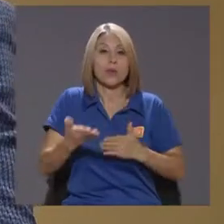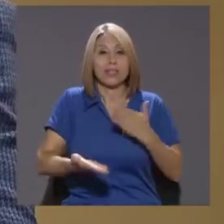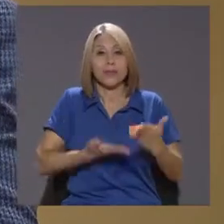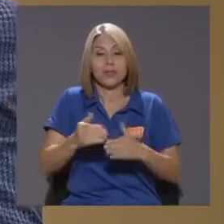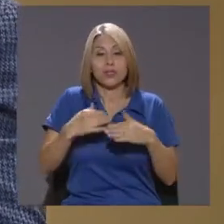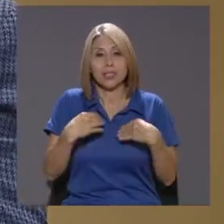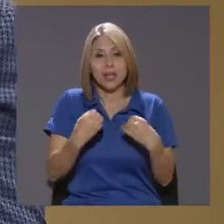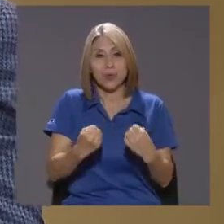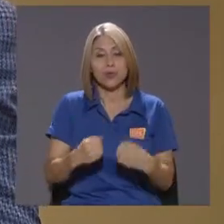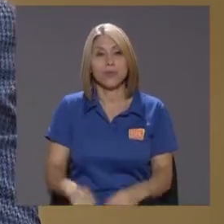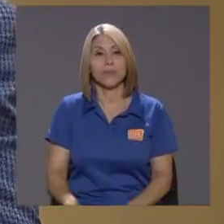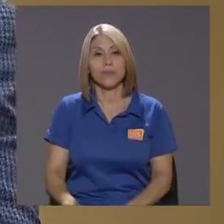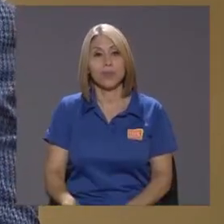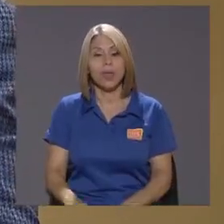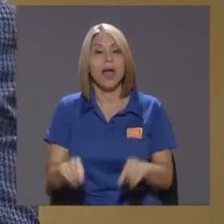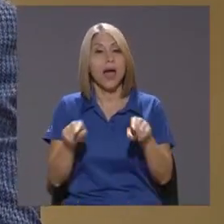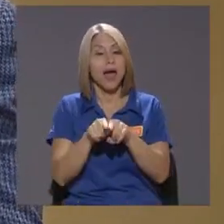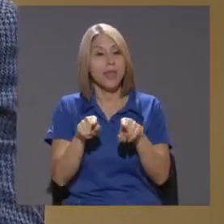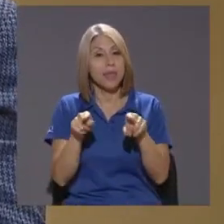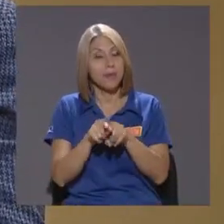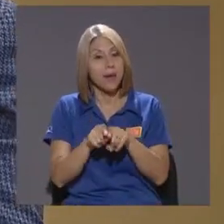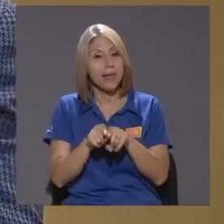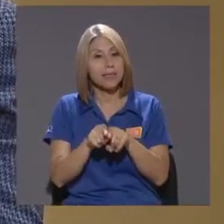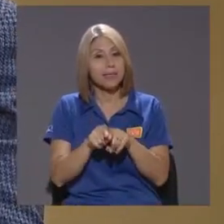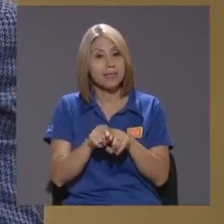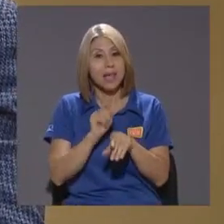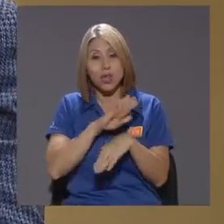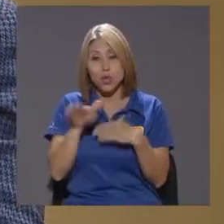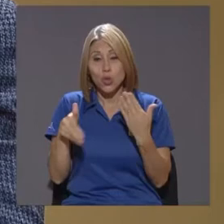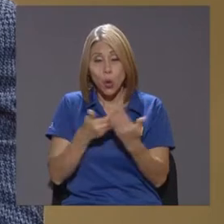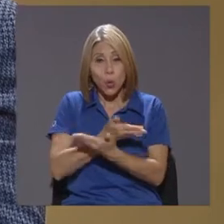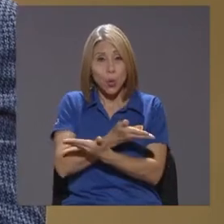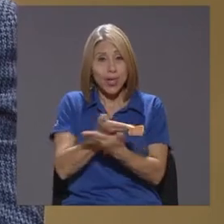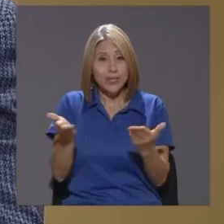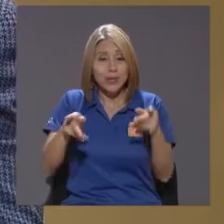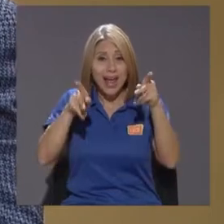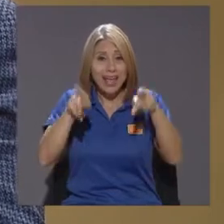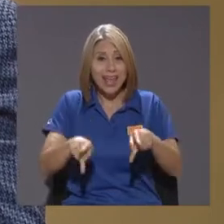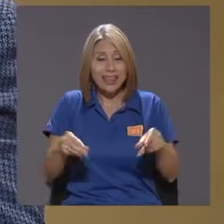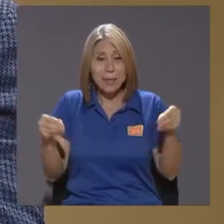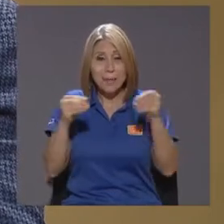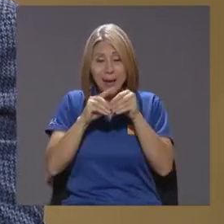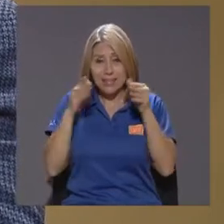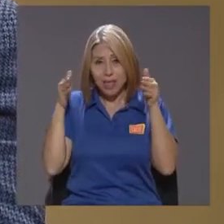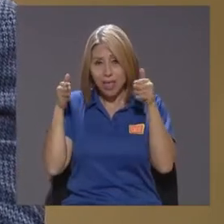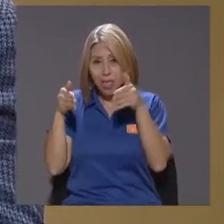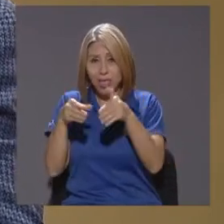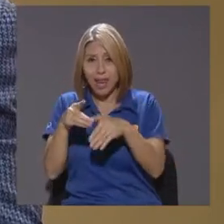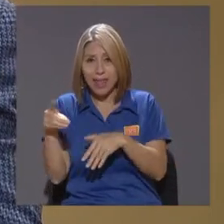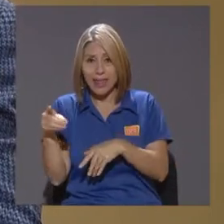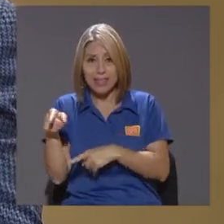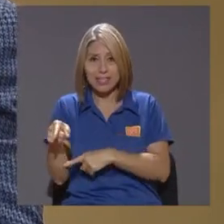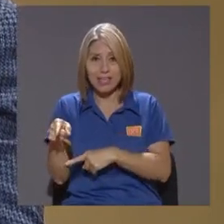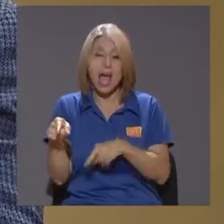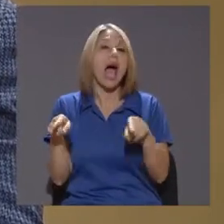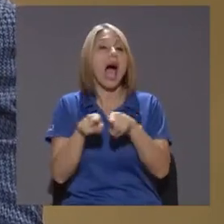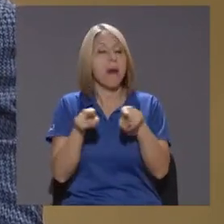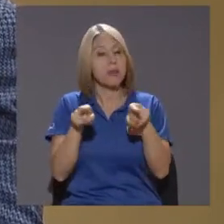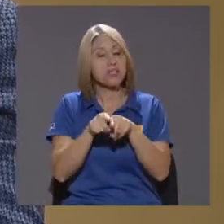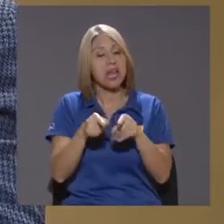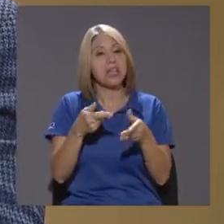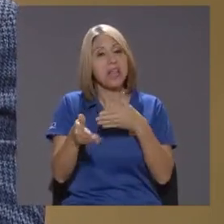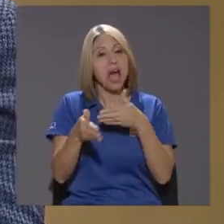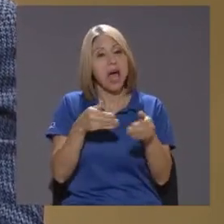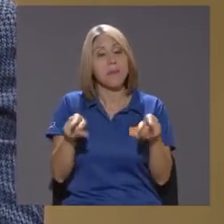Además Este Y todo esto Era gente Que estaba Digamos Más en la Derecha A pesar De que También Había Gente De la Izquierda Que quería